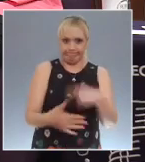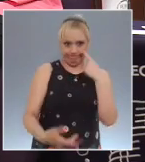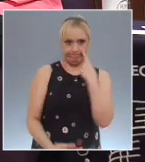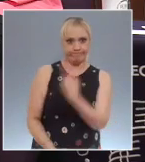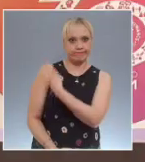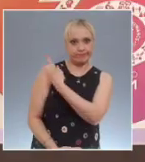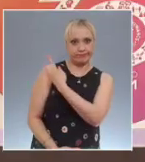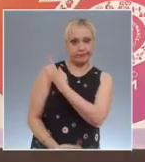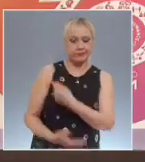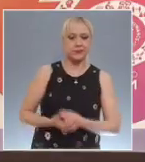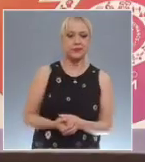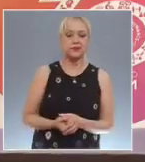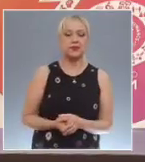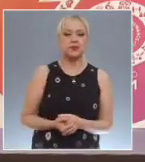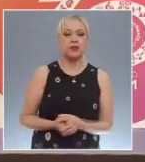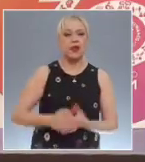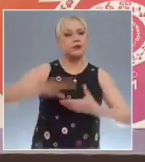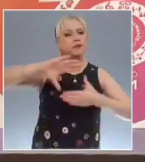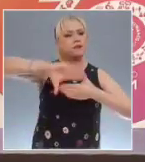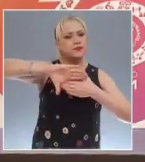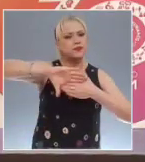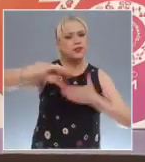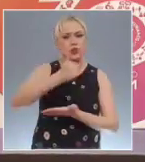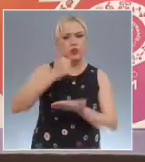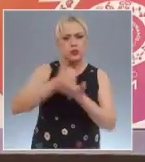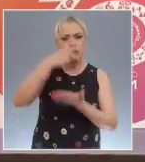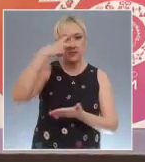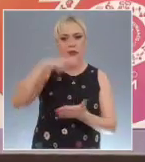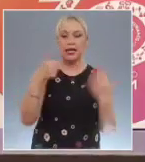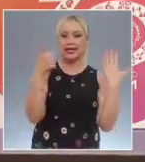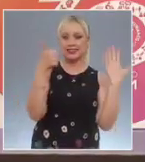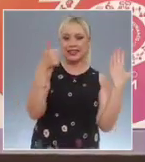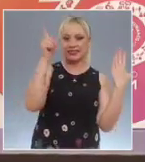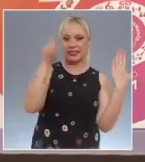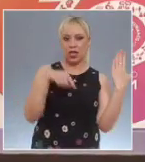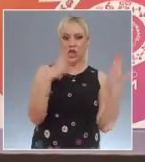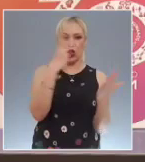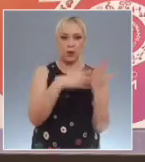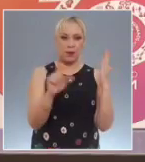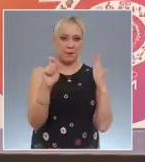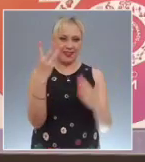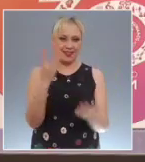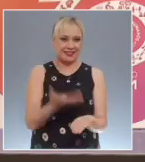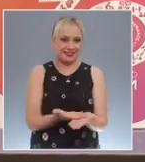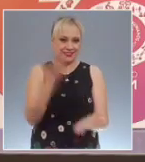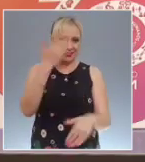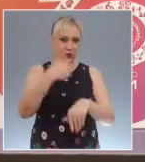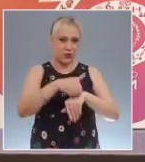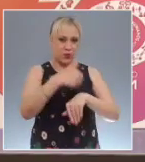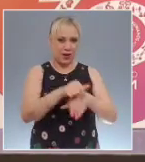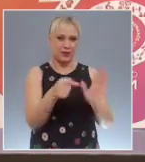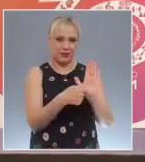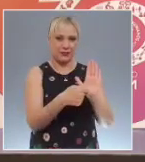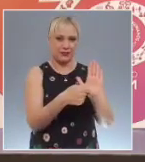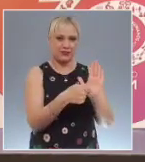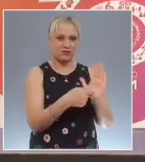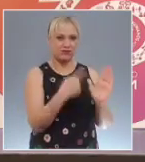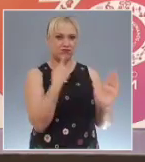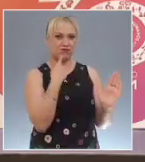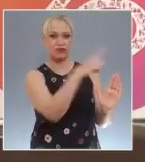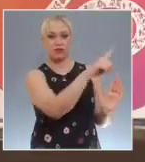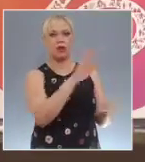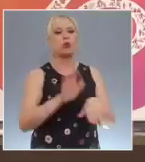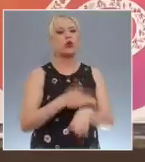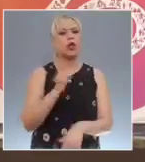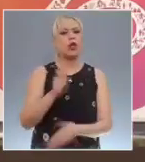la Ciudad de México emitió la Recomendación 6-2023 relacionada con la violación al derecho de las mujeres a una vida libre de violencia